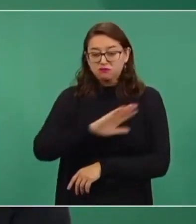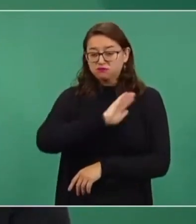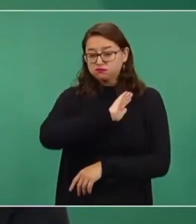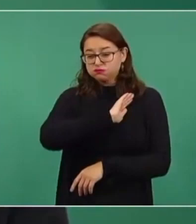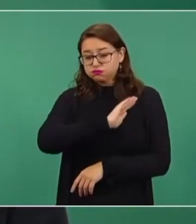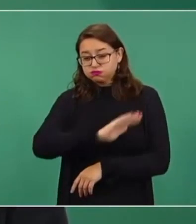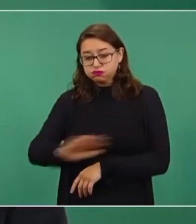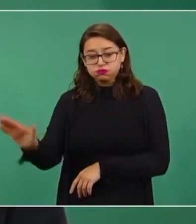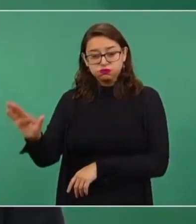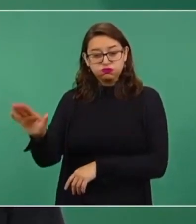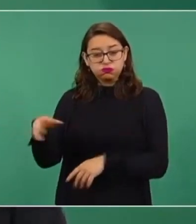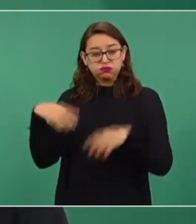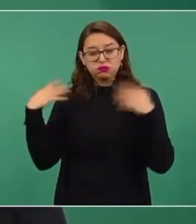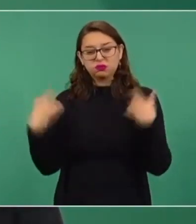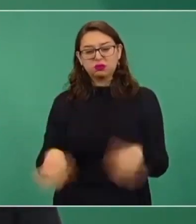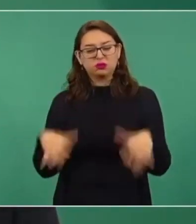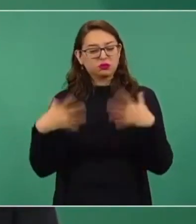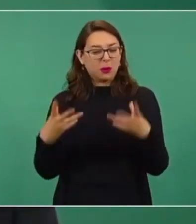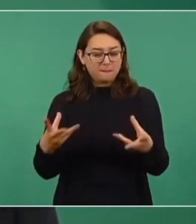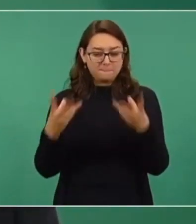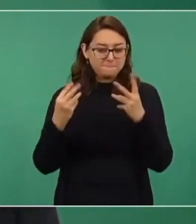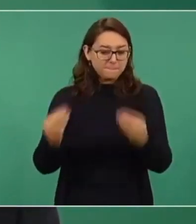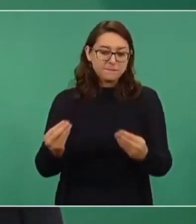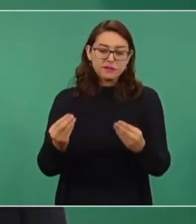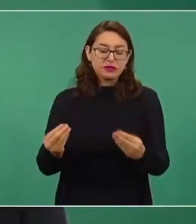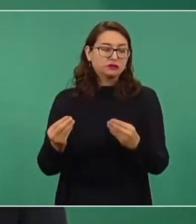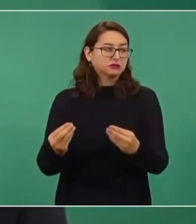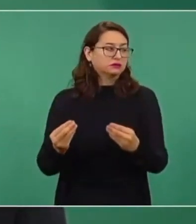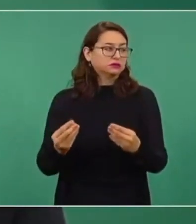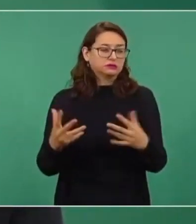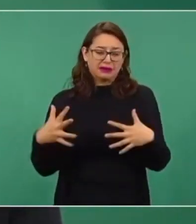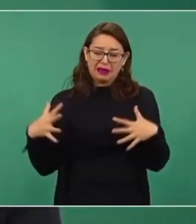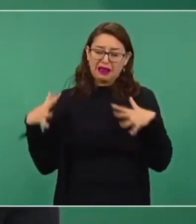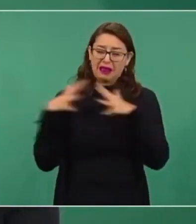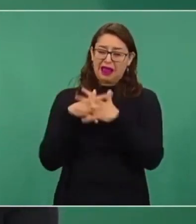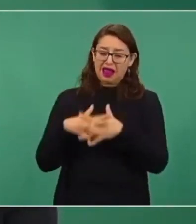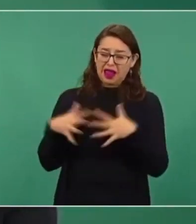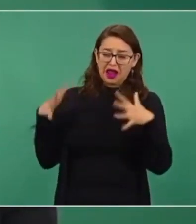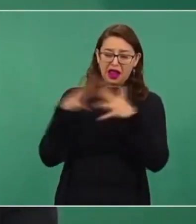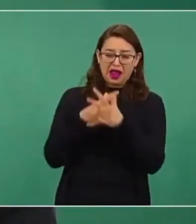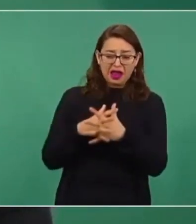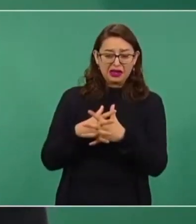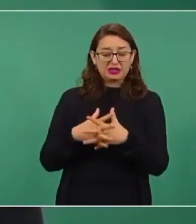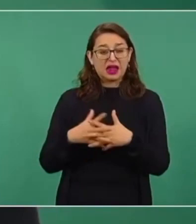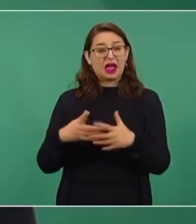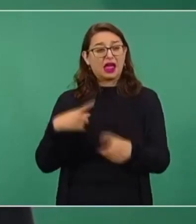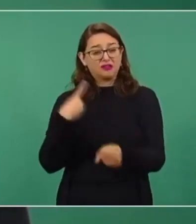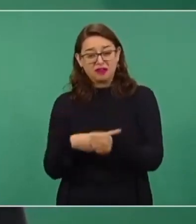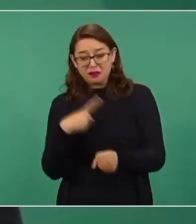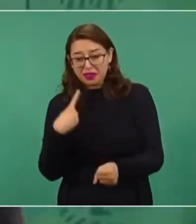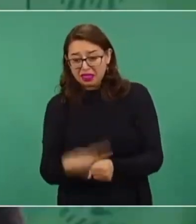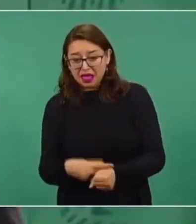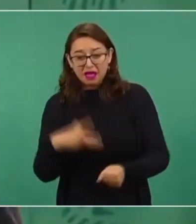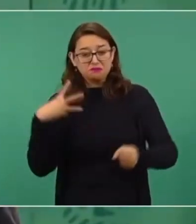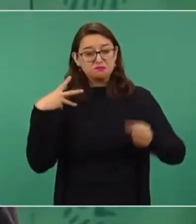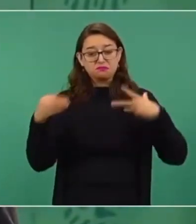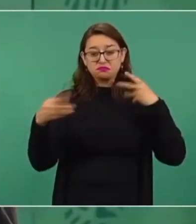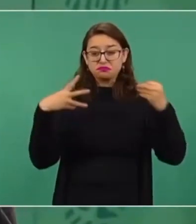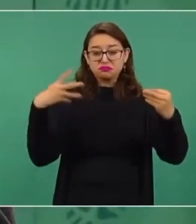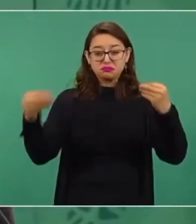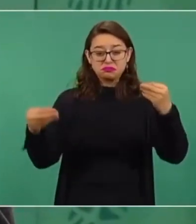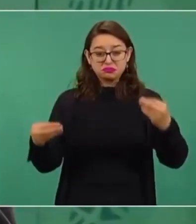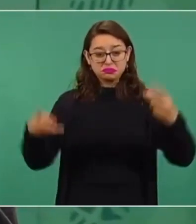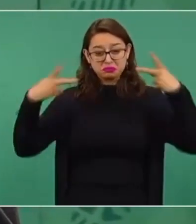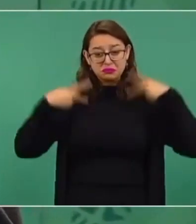por violencia y por epidemias, un